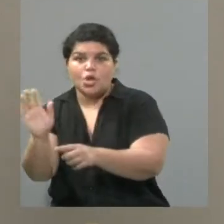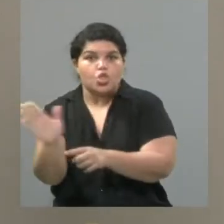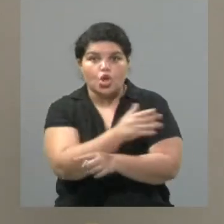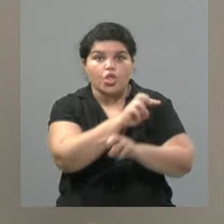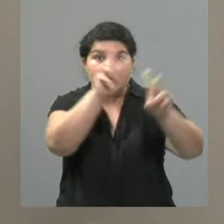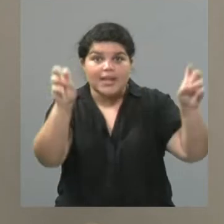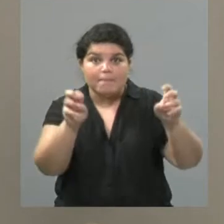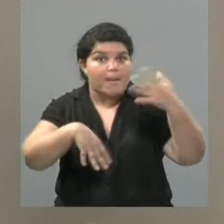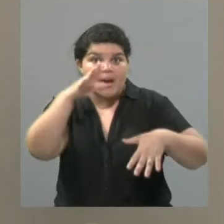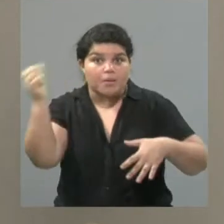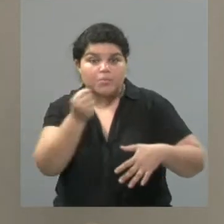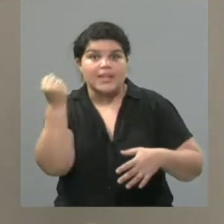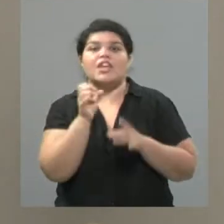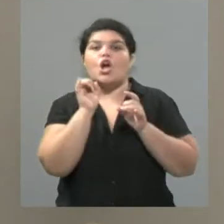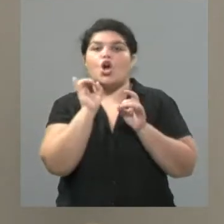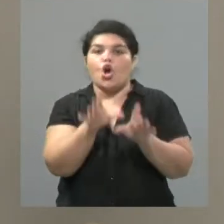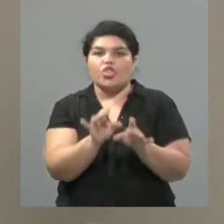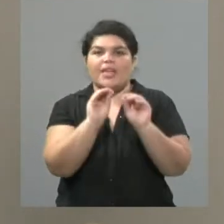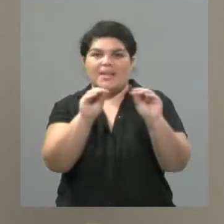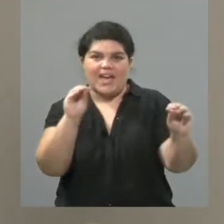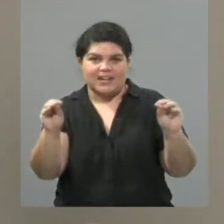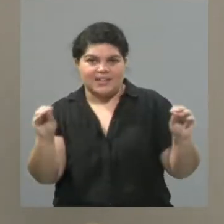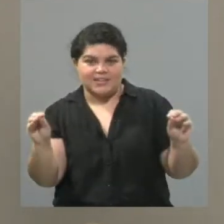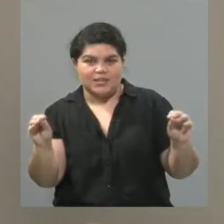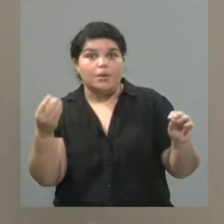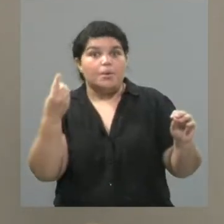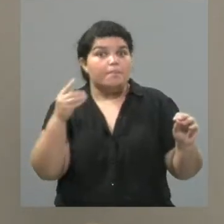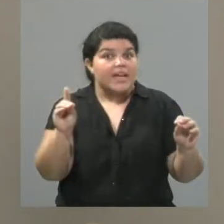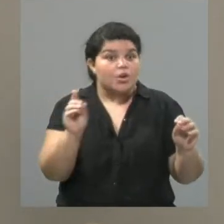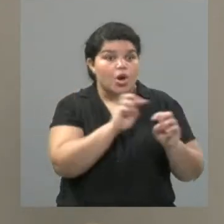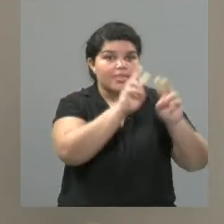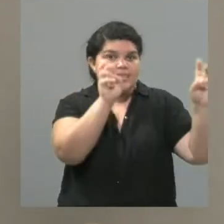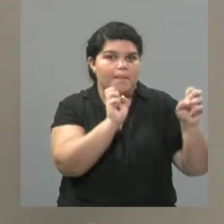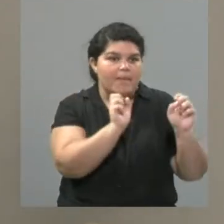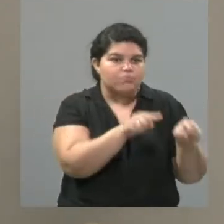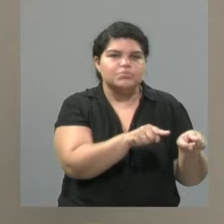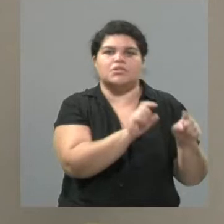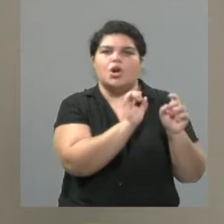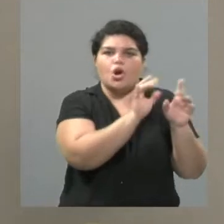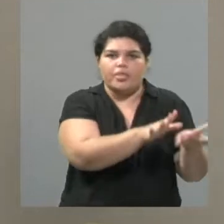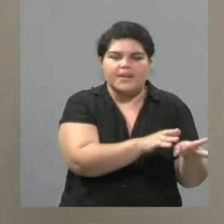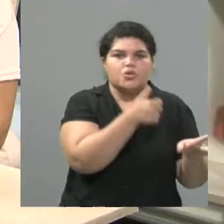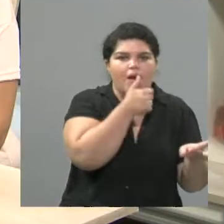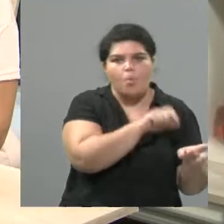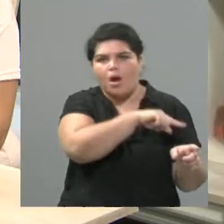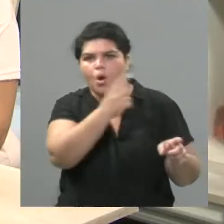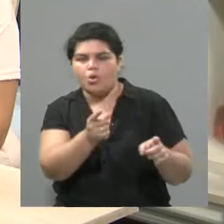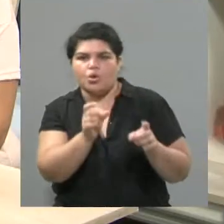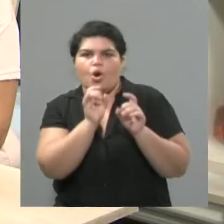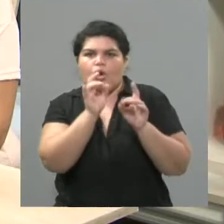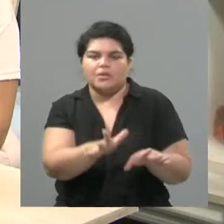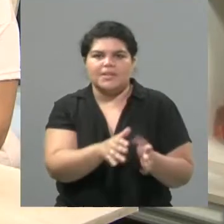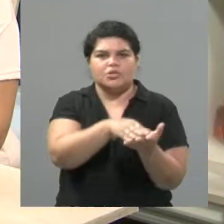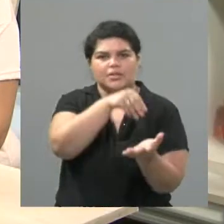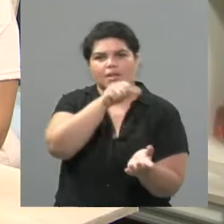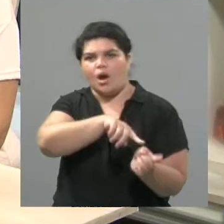que nos atraviesa a todos y que necesitamos hacernos cargo como seres humanos, como sociedad. ¿Están ustedes dos en